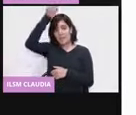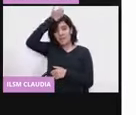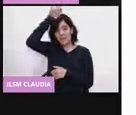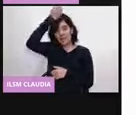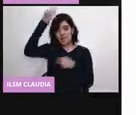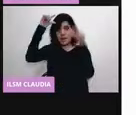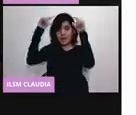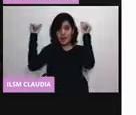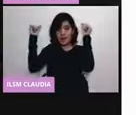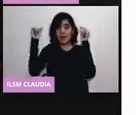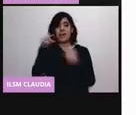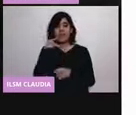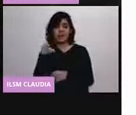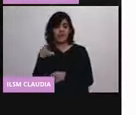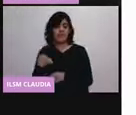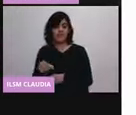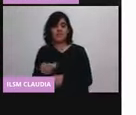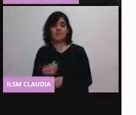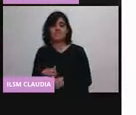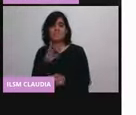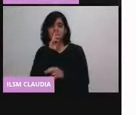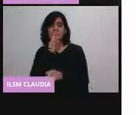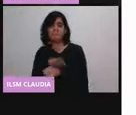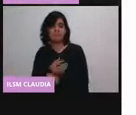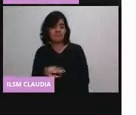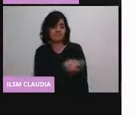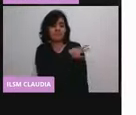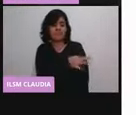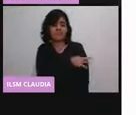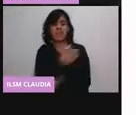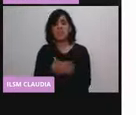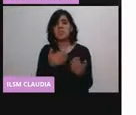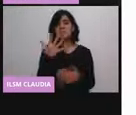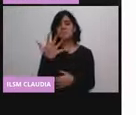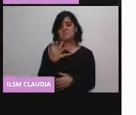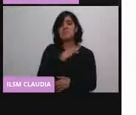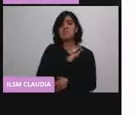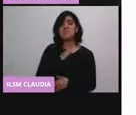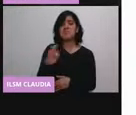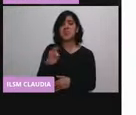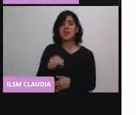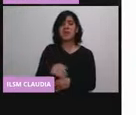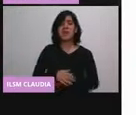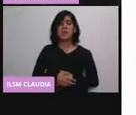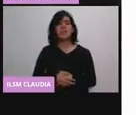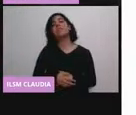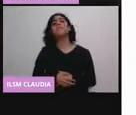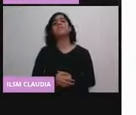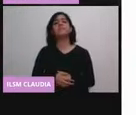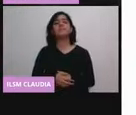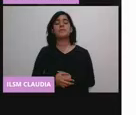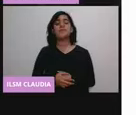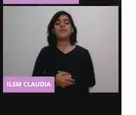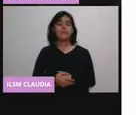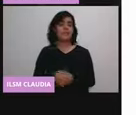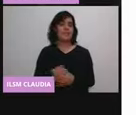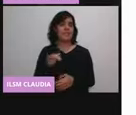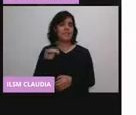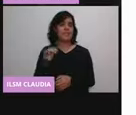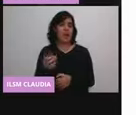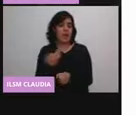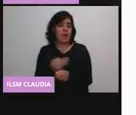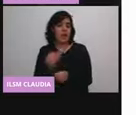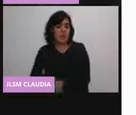muy rápido. De verdad que se han entrenado tan bien que aplica muy rápido la vacuna. Su